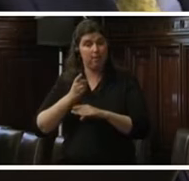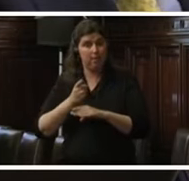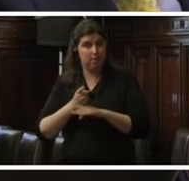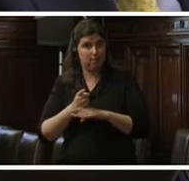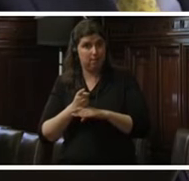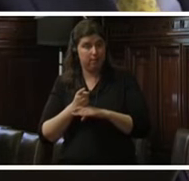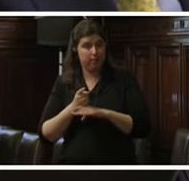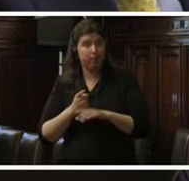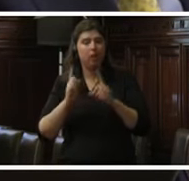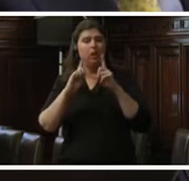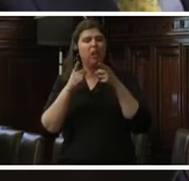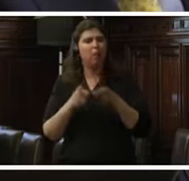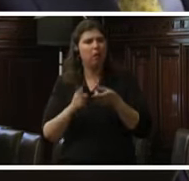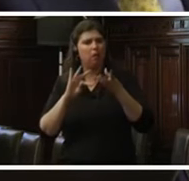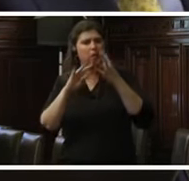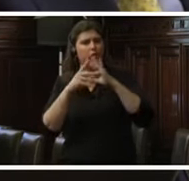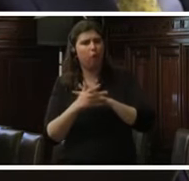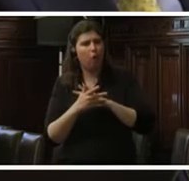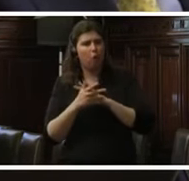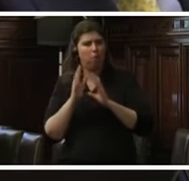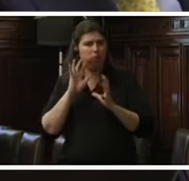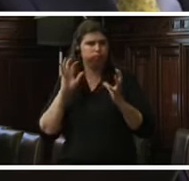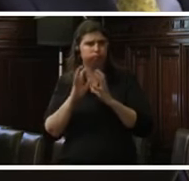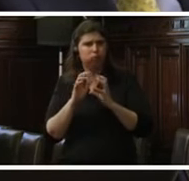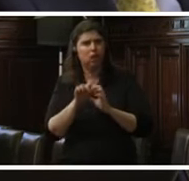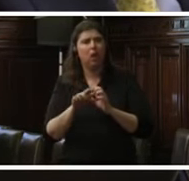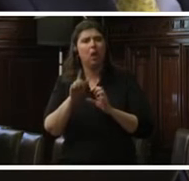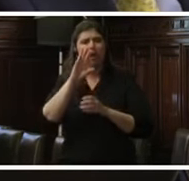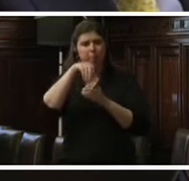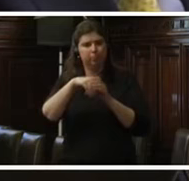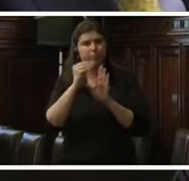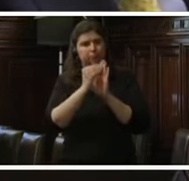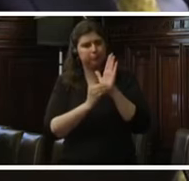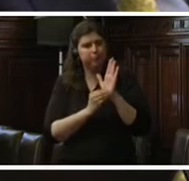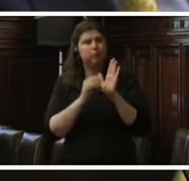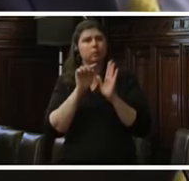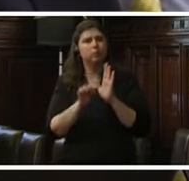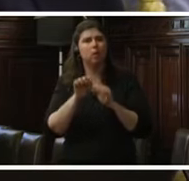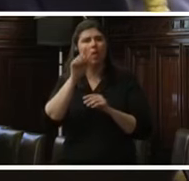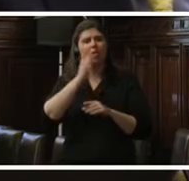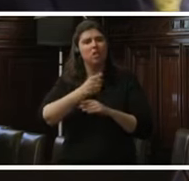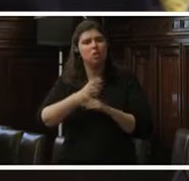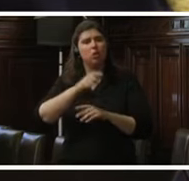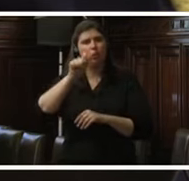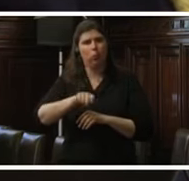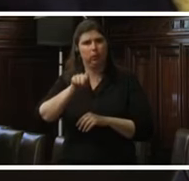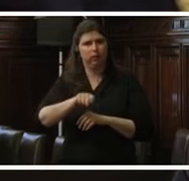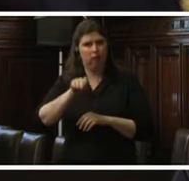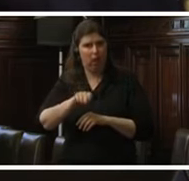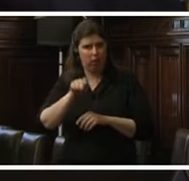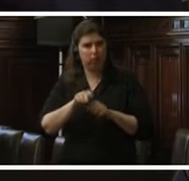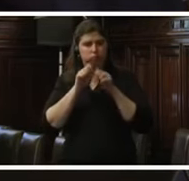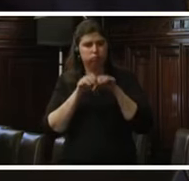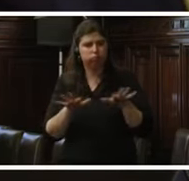en un instrumento de represalia por el contenido de nuestras decisiones jurisdiccionales que hemos emitido en el marco de